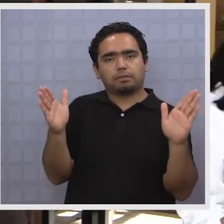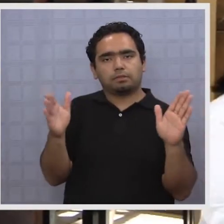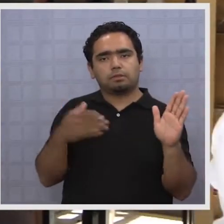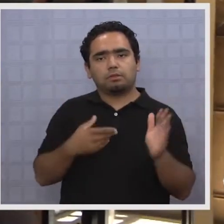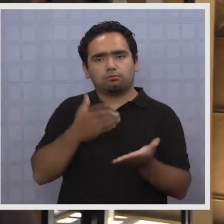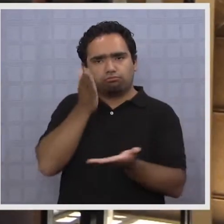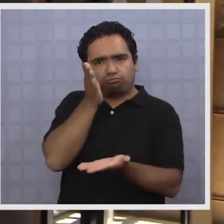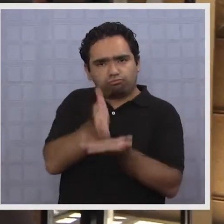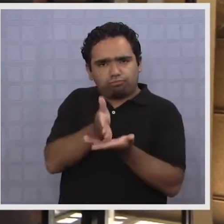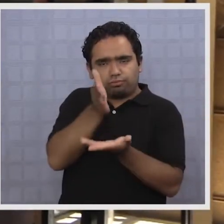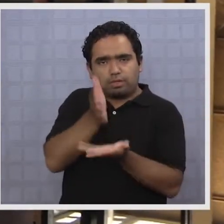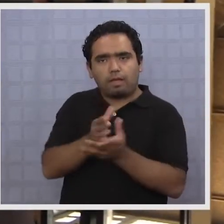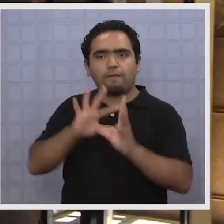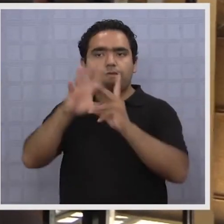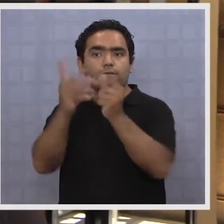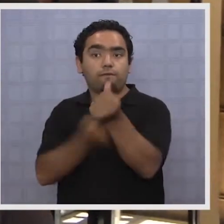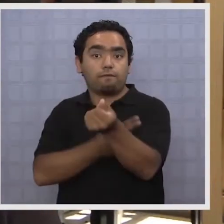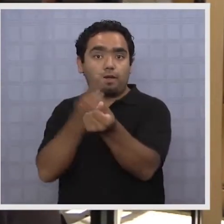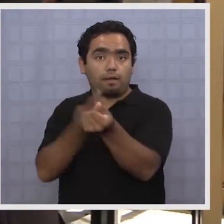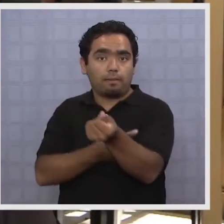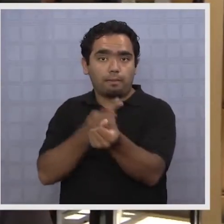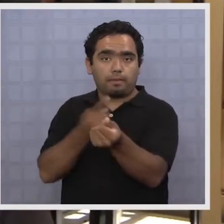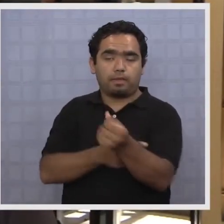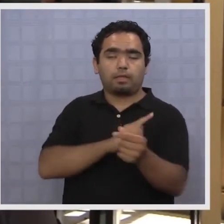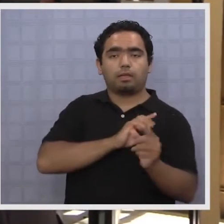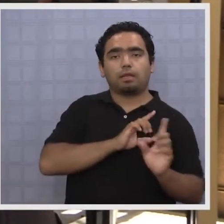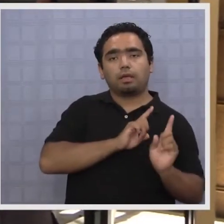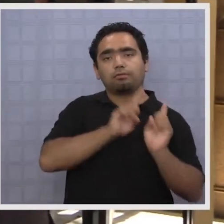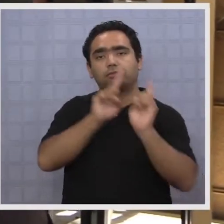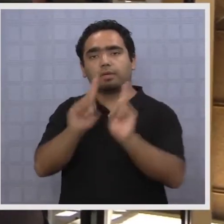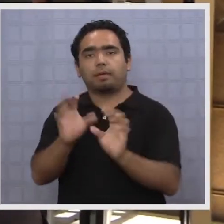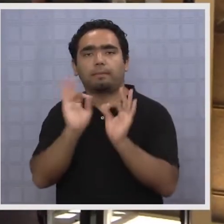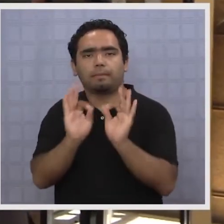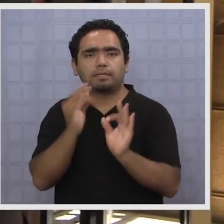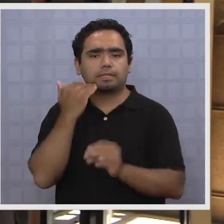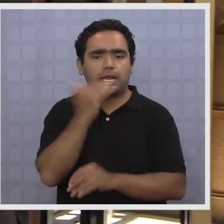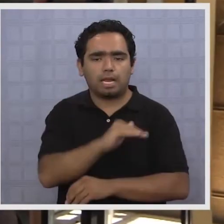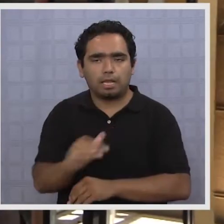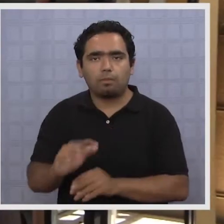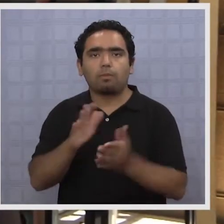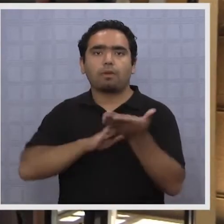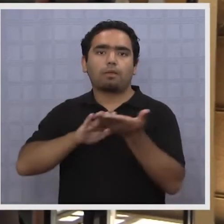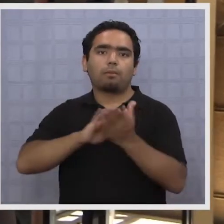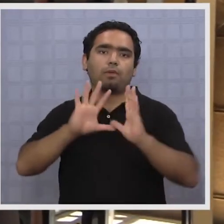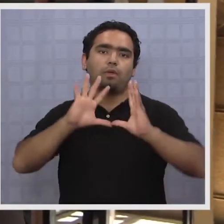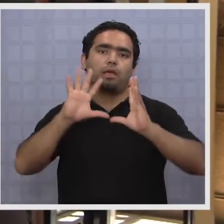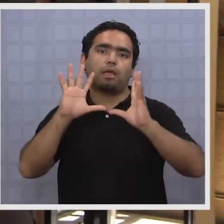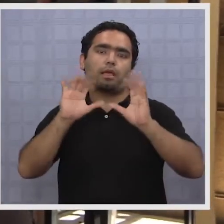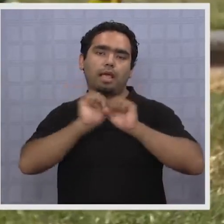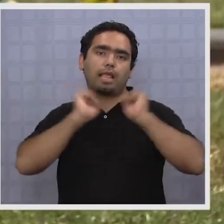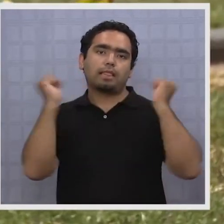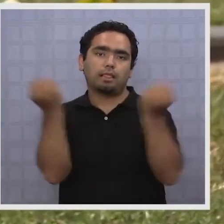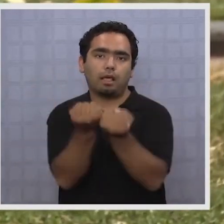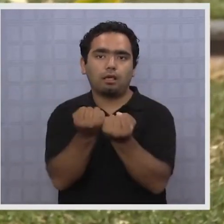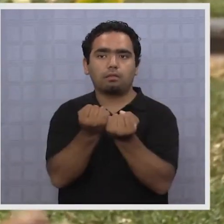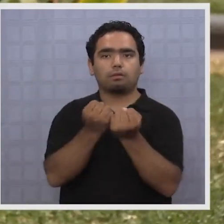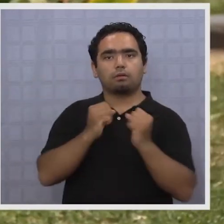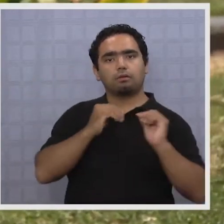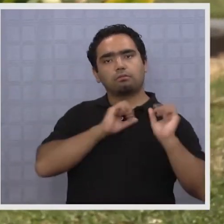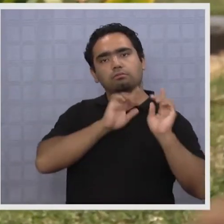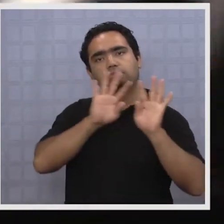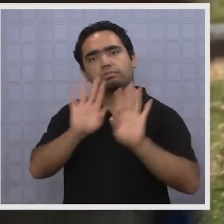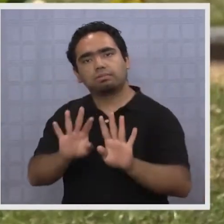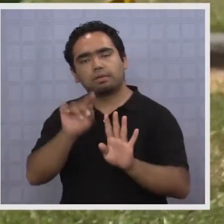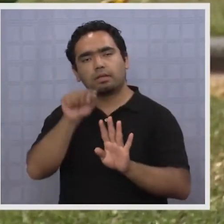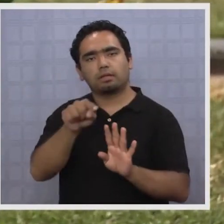en lugares donde asisten las familias, principalmente chicos, en estadios. O sea, se están recuperando espacios públicos con las